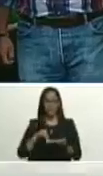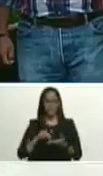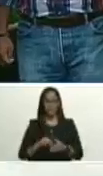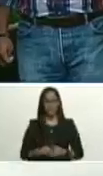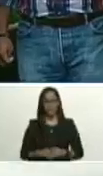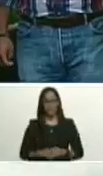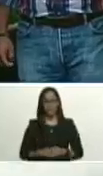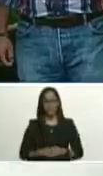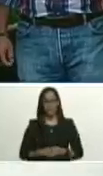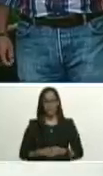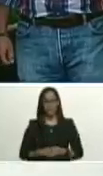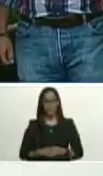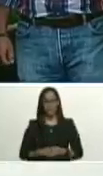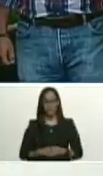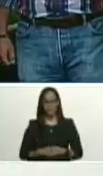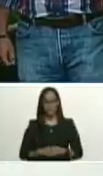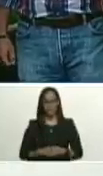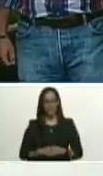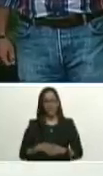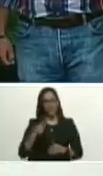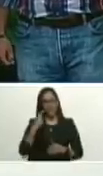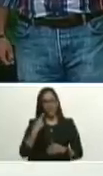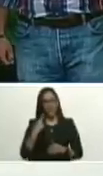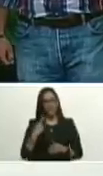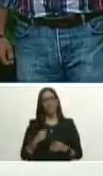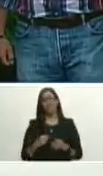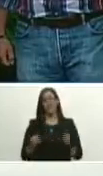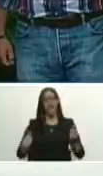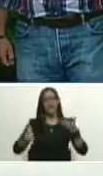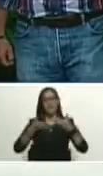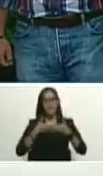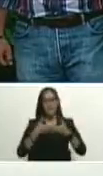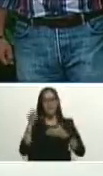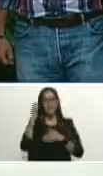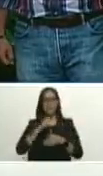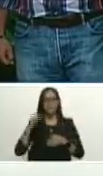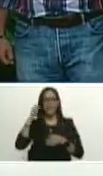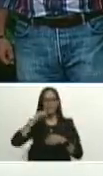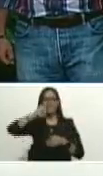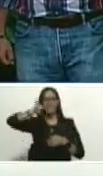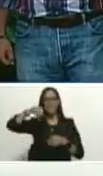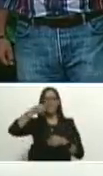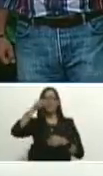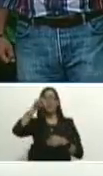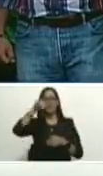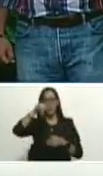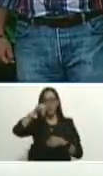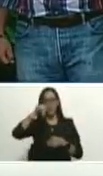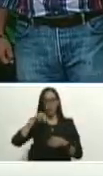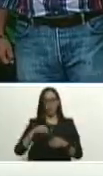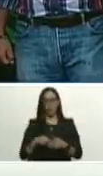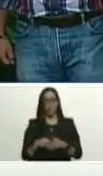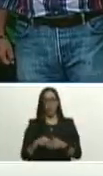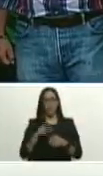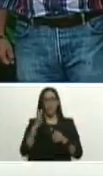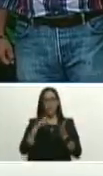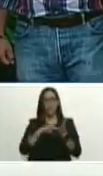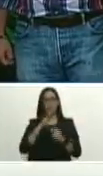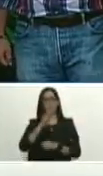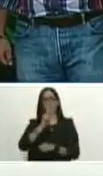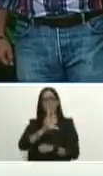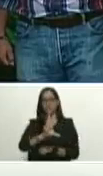fíjate al cierre del mes de junio de julio perdón del 2023